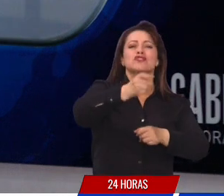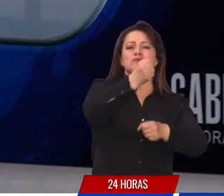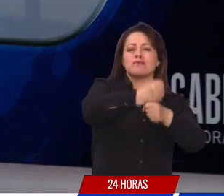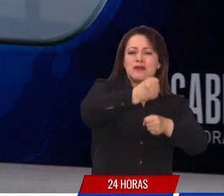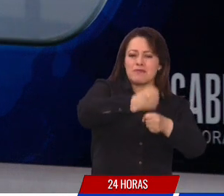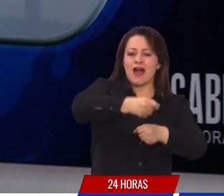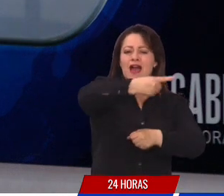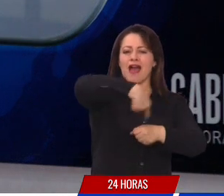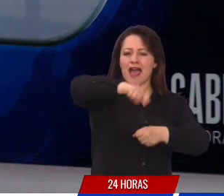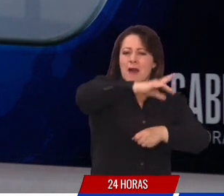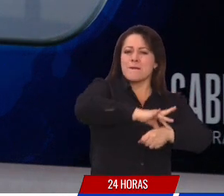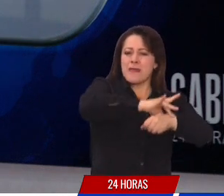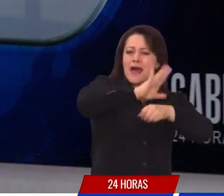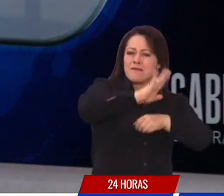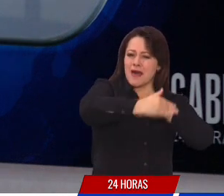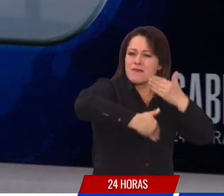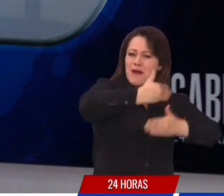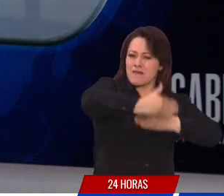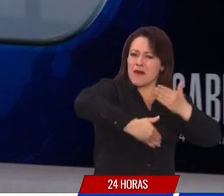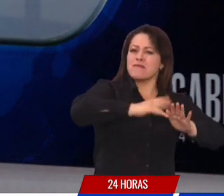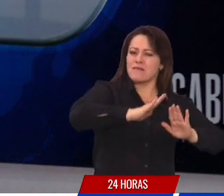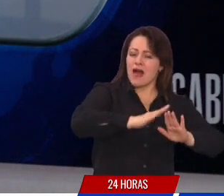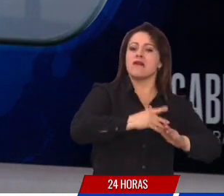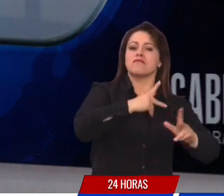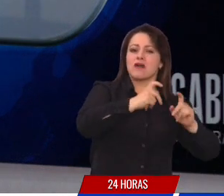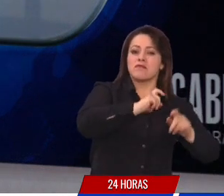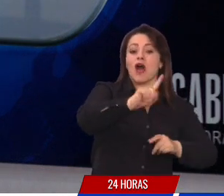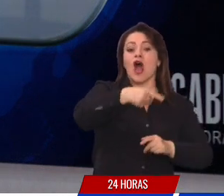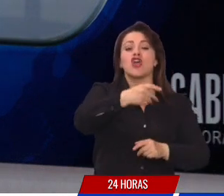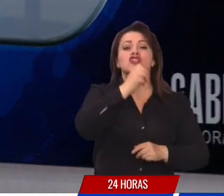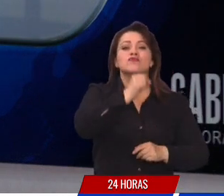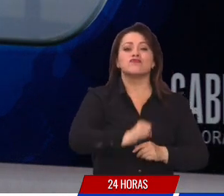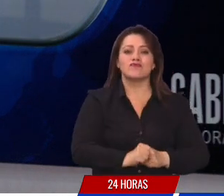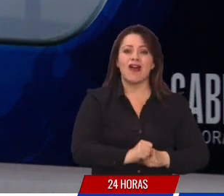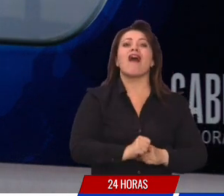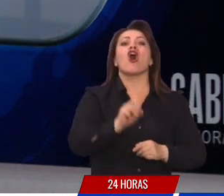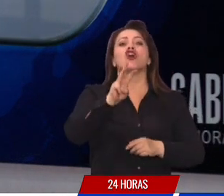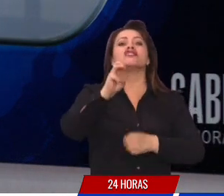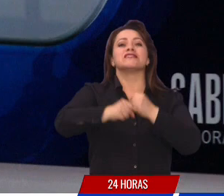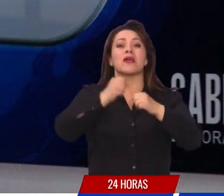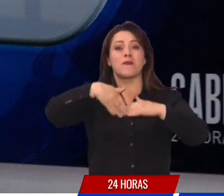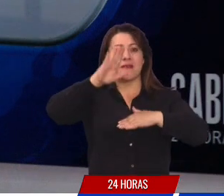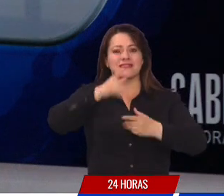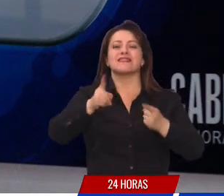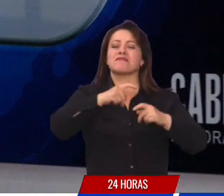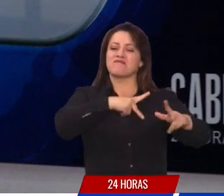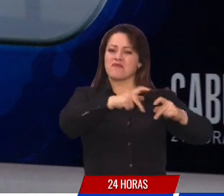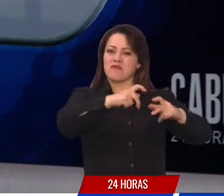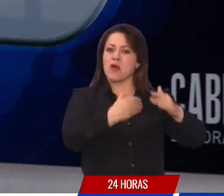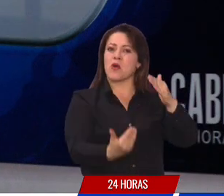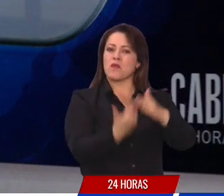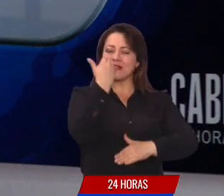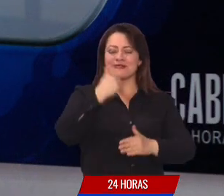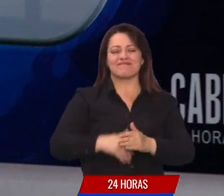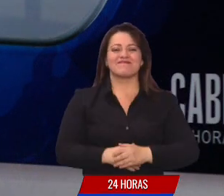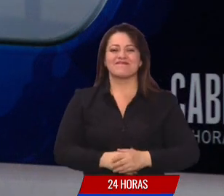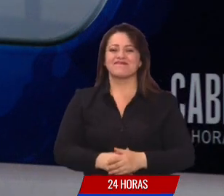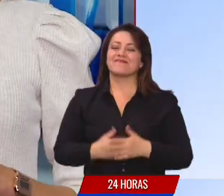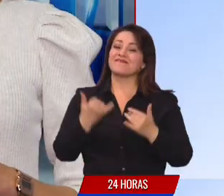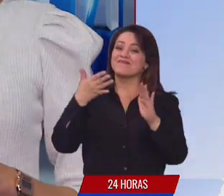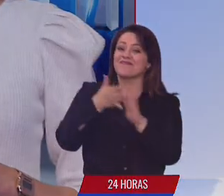trabajadores de la primera línea de batalla, así como a los adultos mayores de ochenta años. Con esta buena noticia me despido.